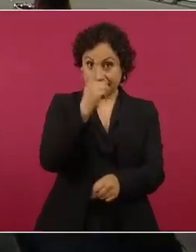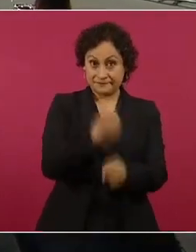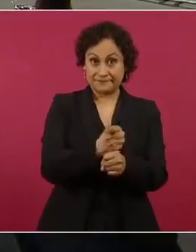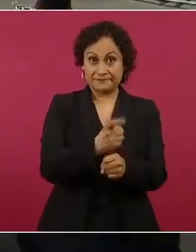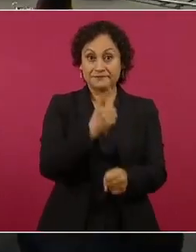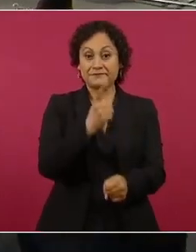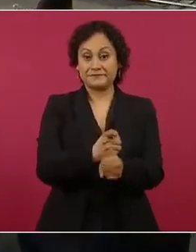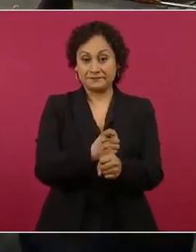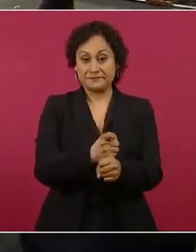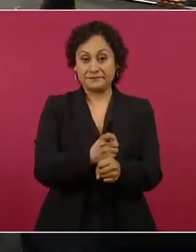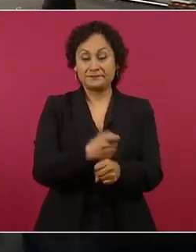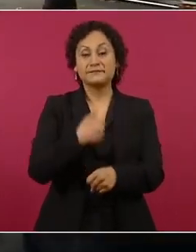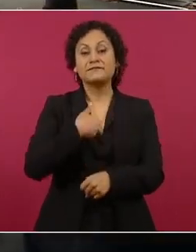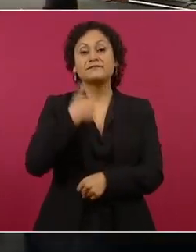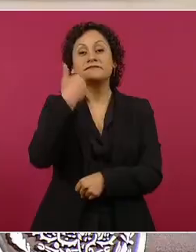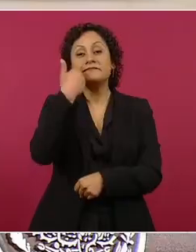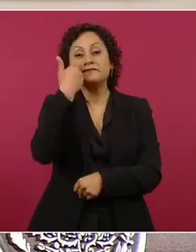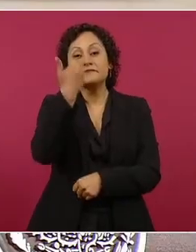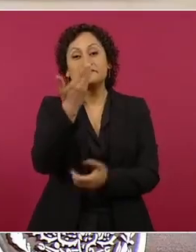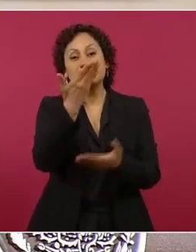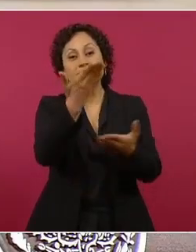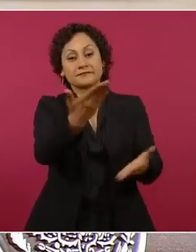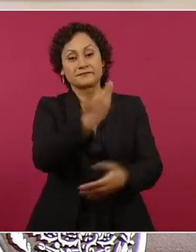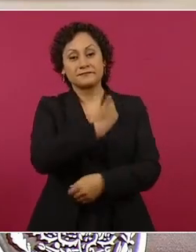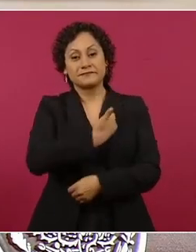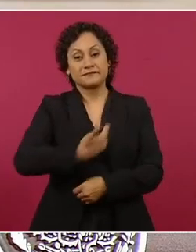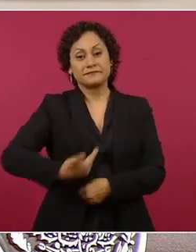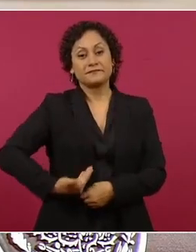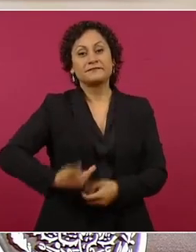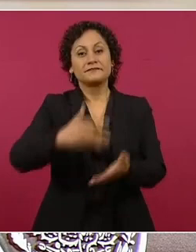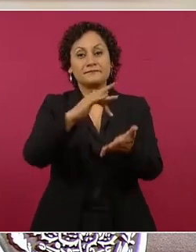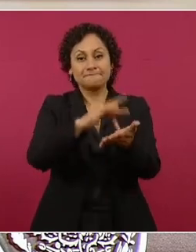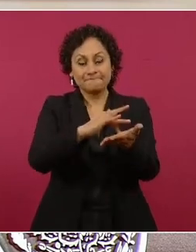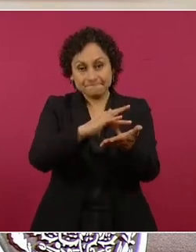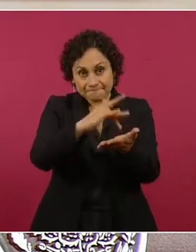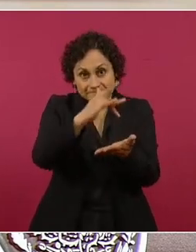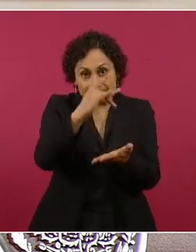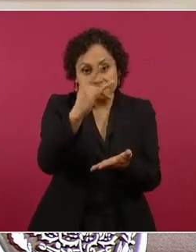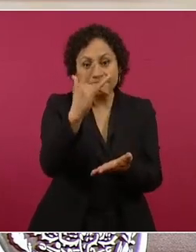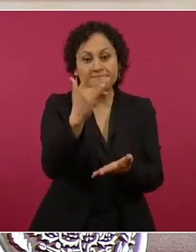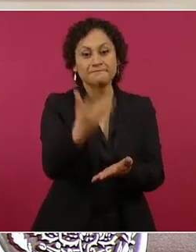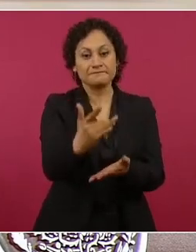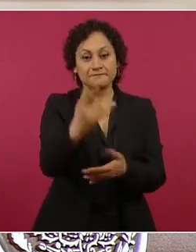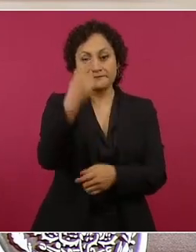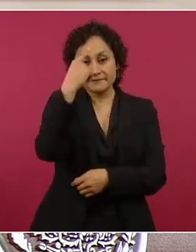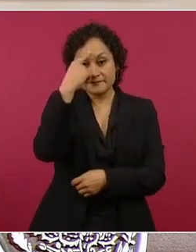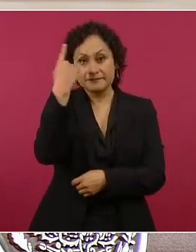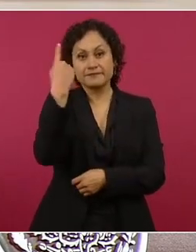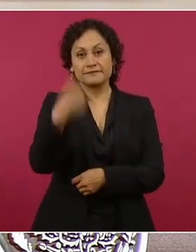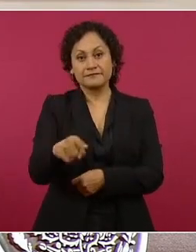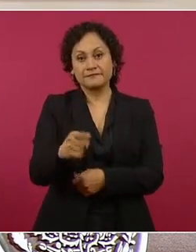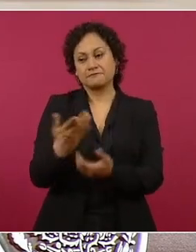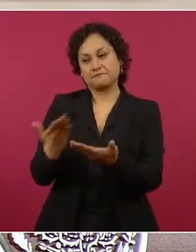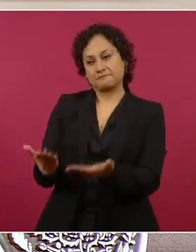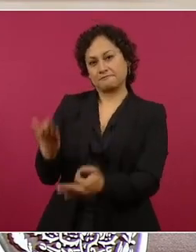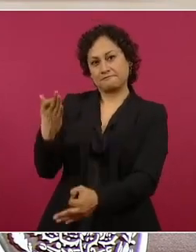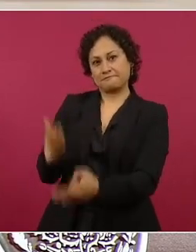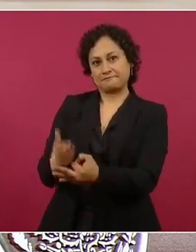Primero, agradecerle, presidente, este gran momento para los que son ahora nuestros héroes,